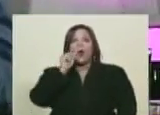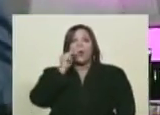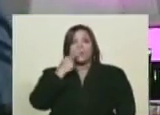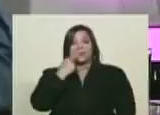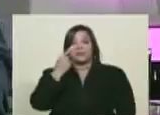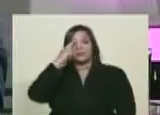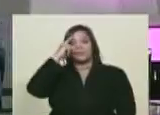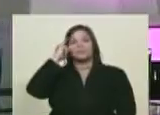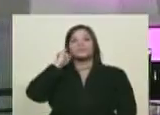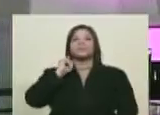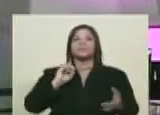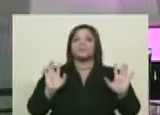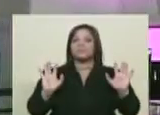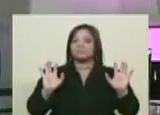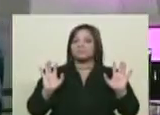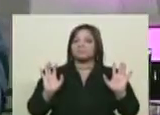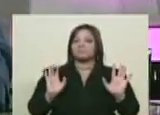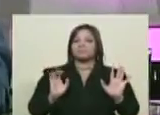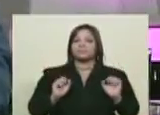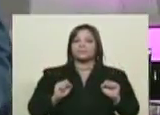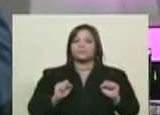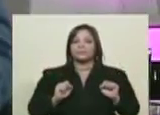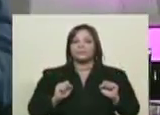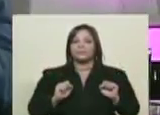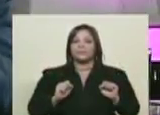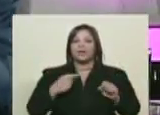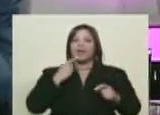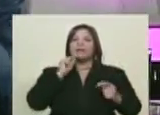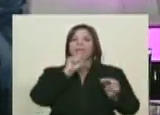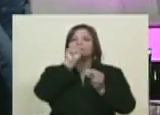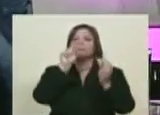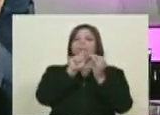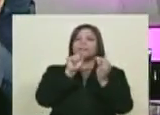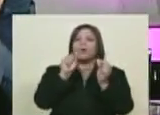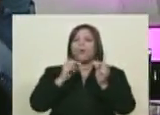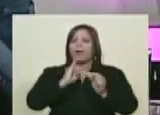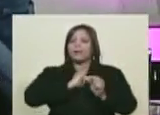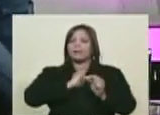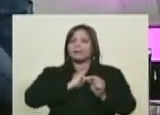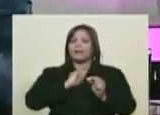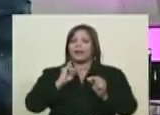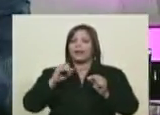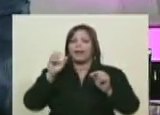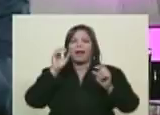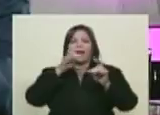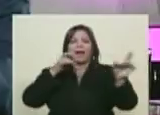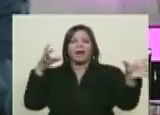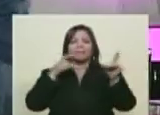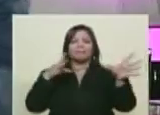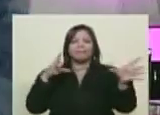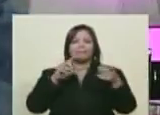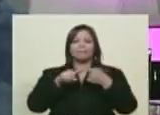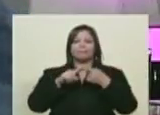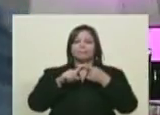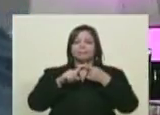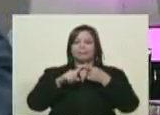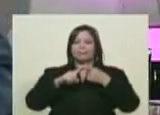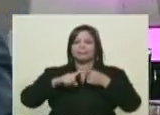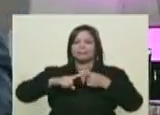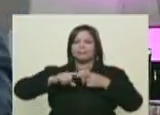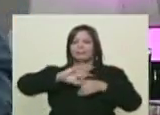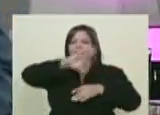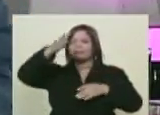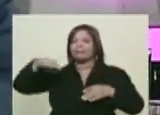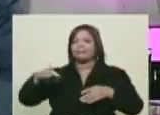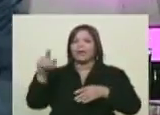es un desafío precisar cuáles son esas identidades en la fachada amazónica, en la fachada andina, en la fachada